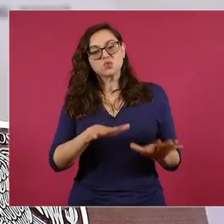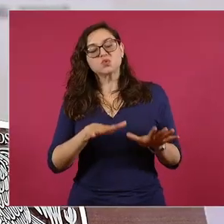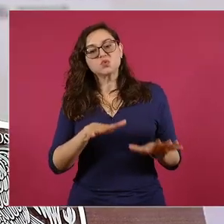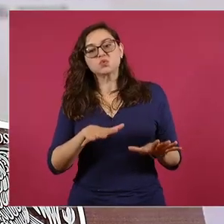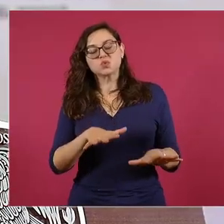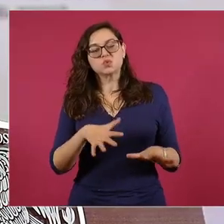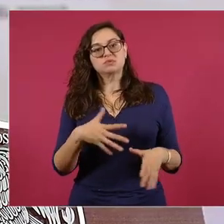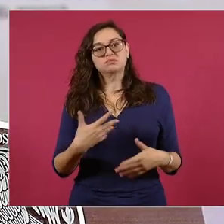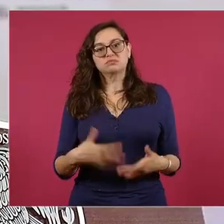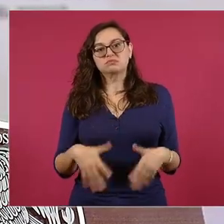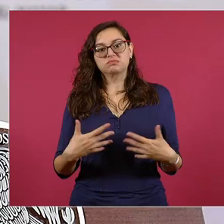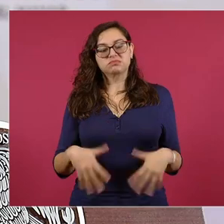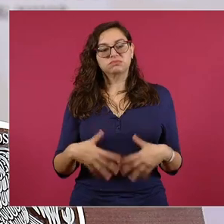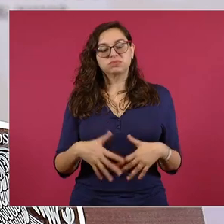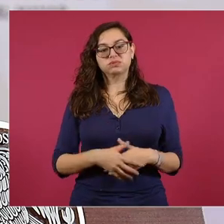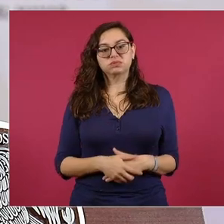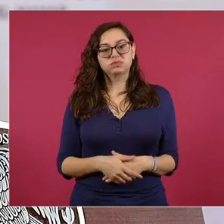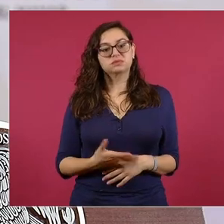escritor